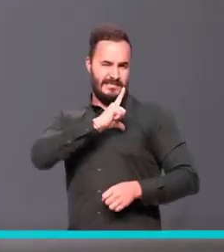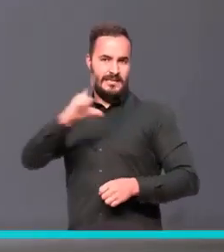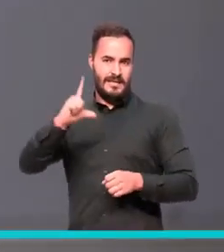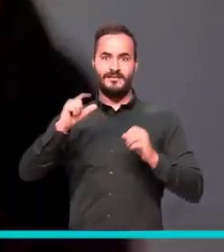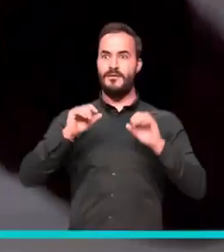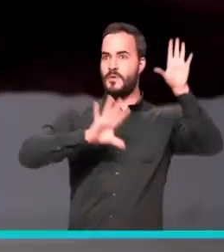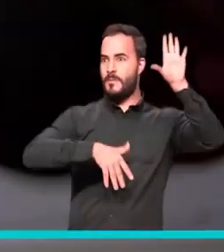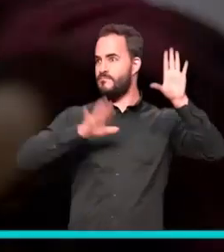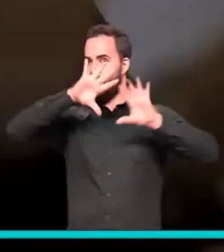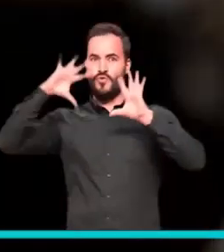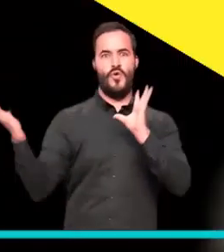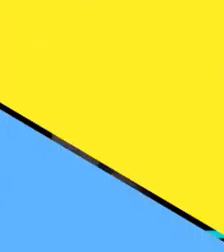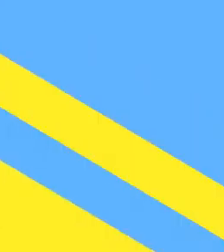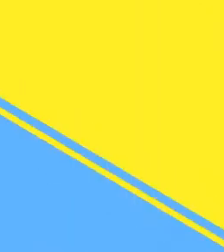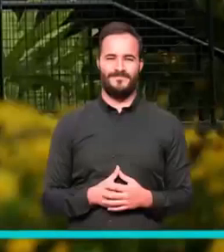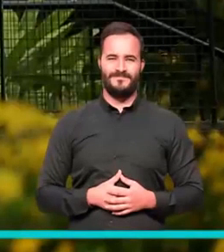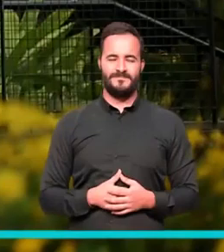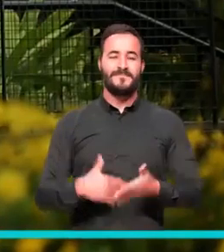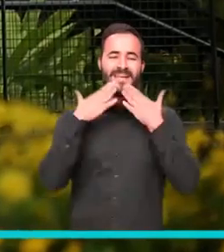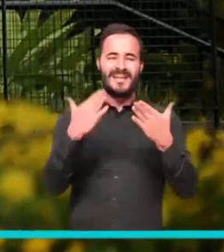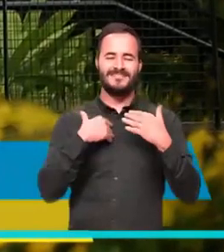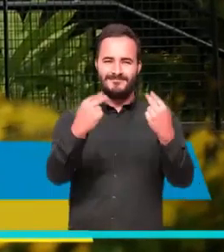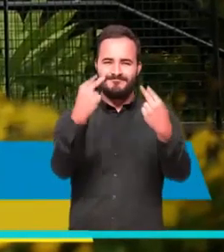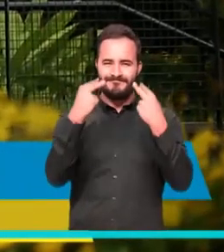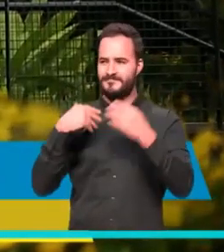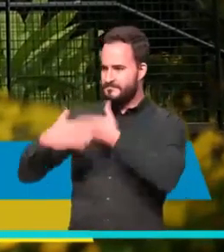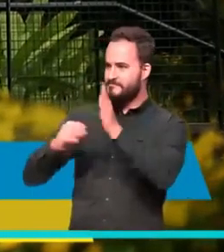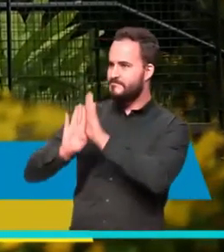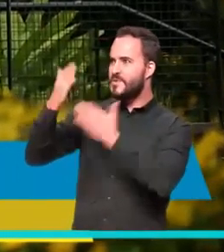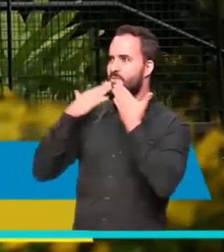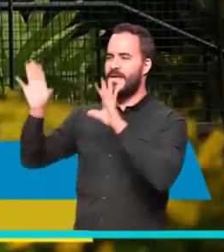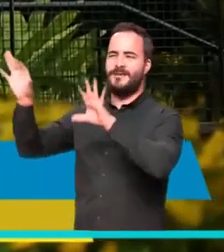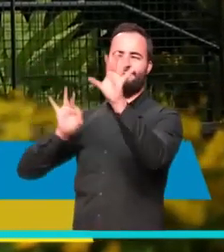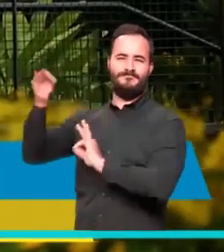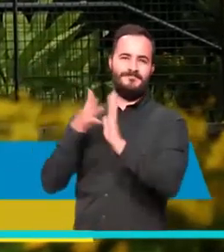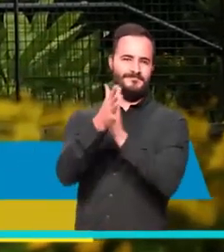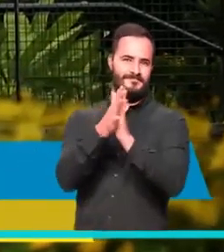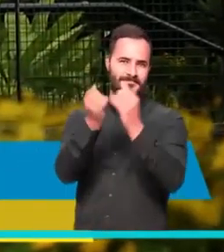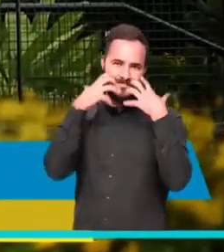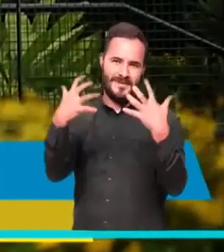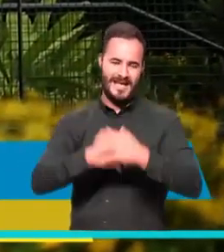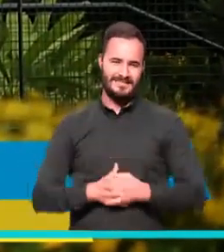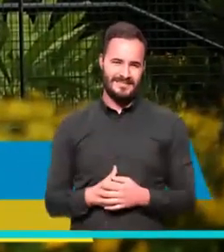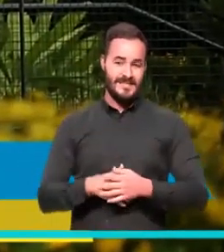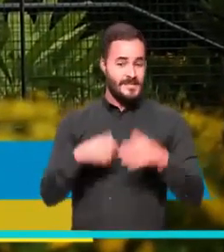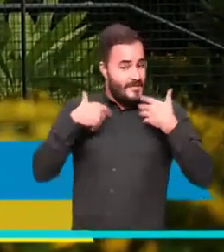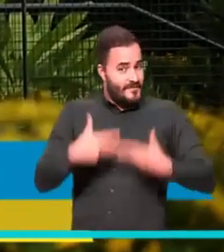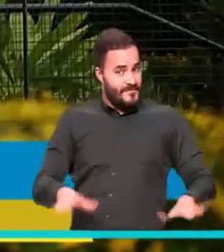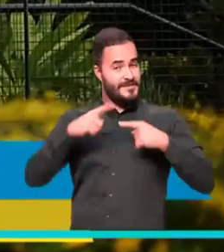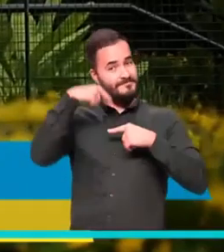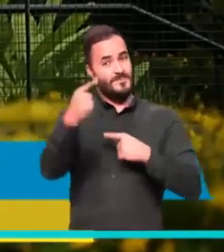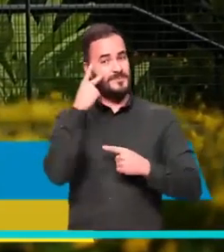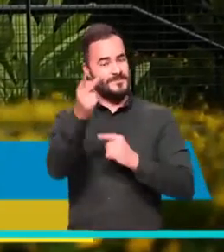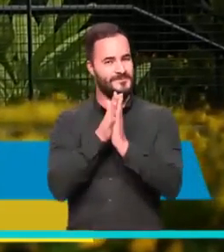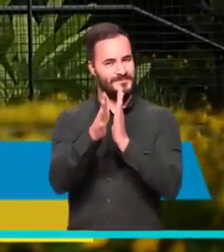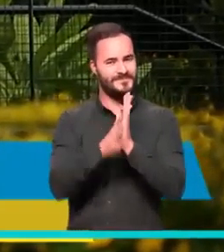en los cuatro continentes. Gracias por acompañarnos nuevamente en Medellín Conecta TV. De esta manera termina esta emisión en la